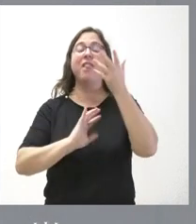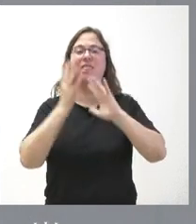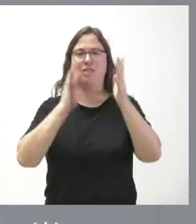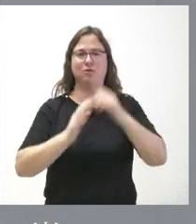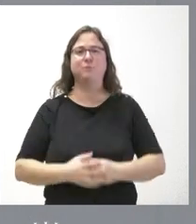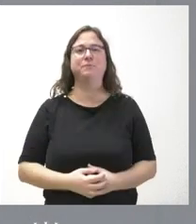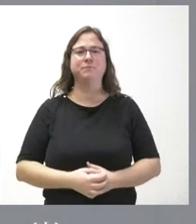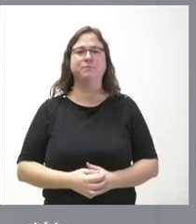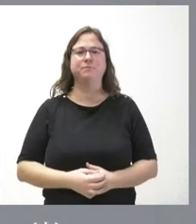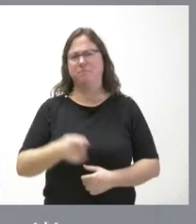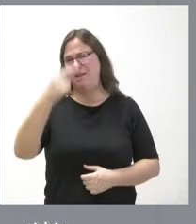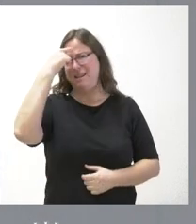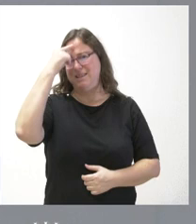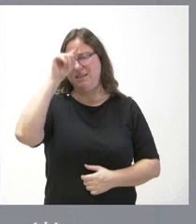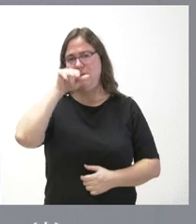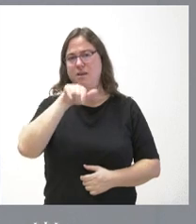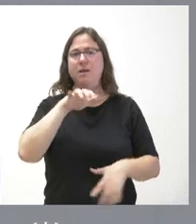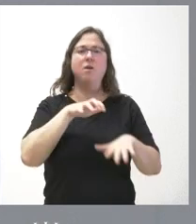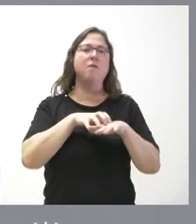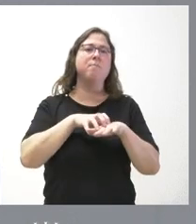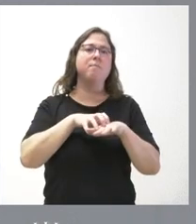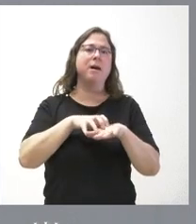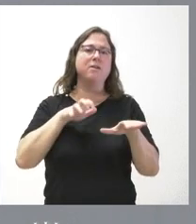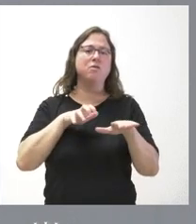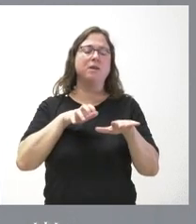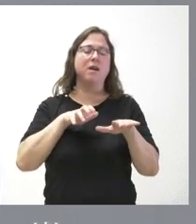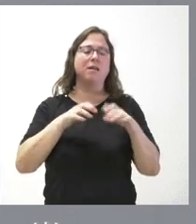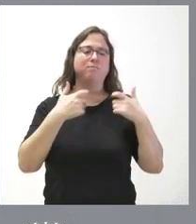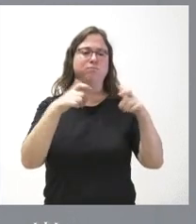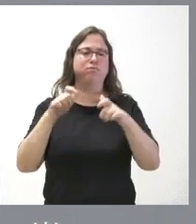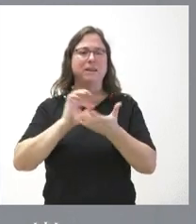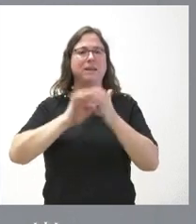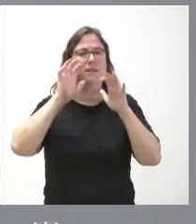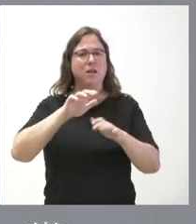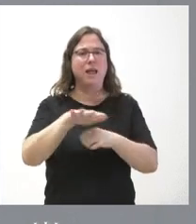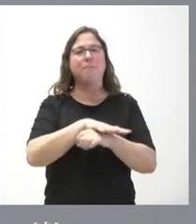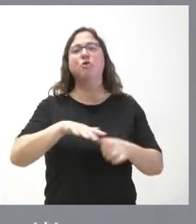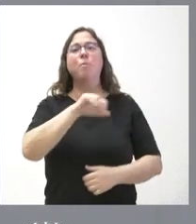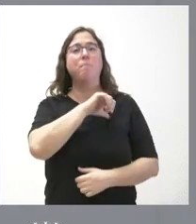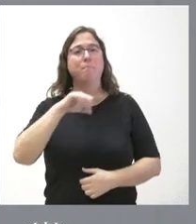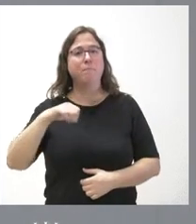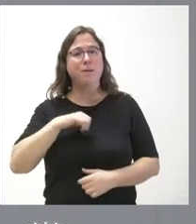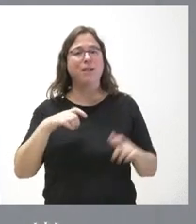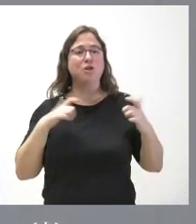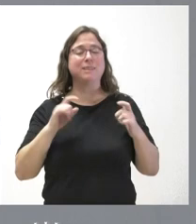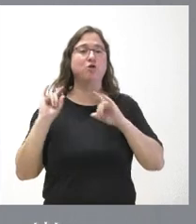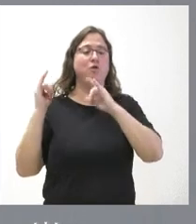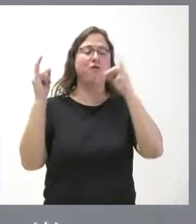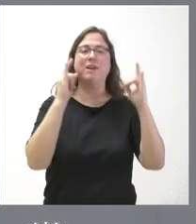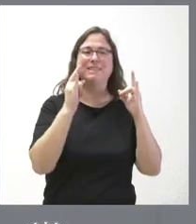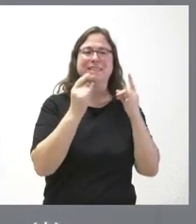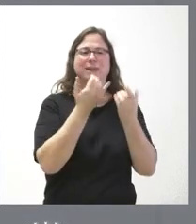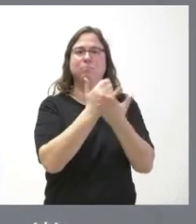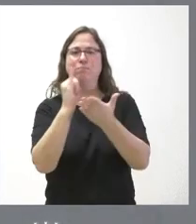De hecho, saben ustedes que la mayor parte de las parcelas de Castilla y León de ámbito privado en el sector forestal está muy fraccionada en su